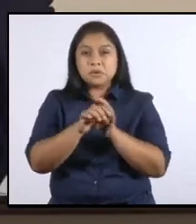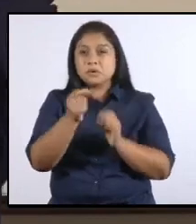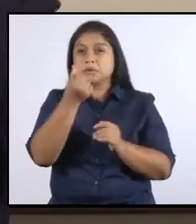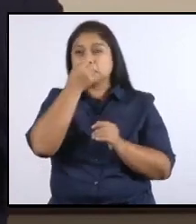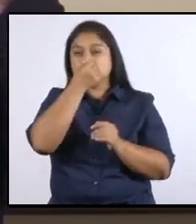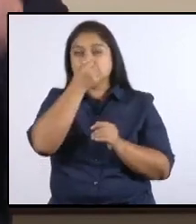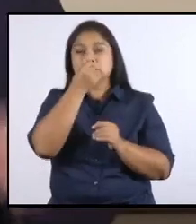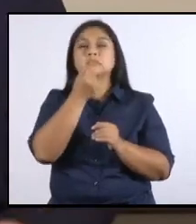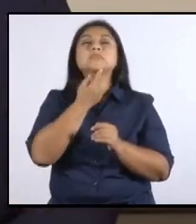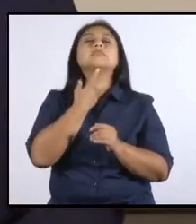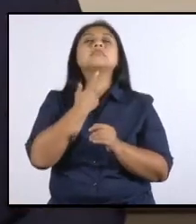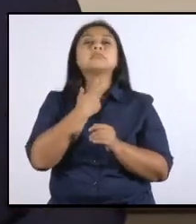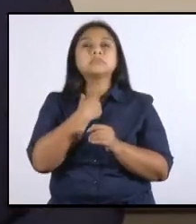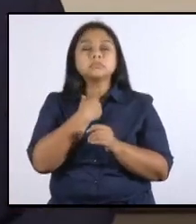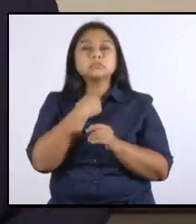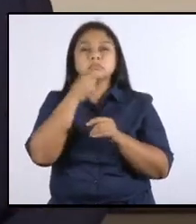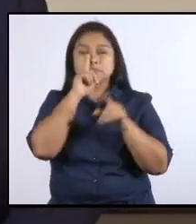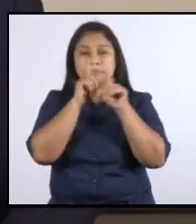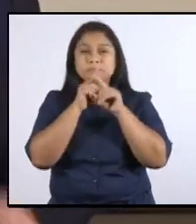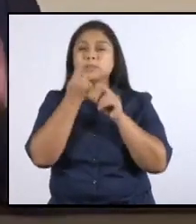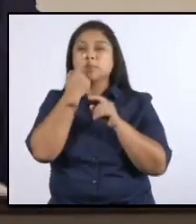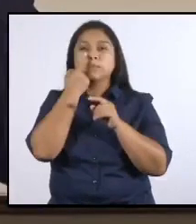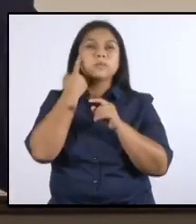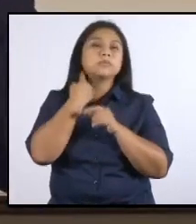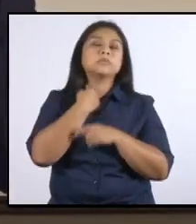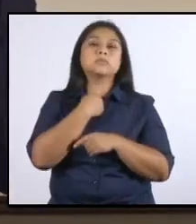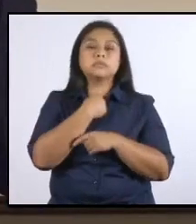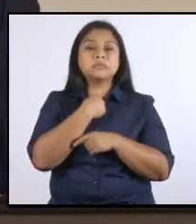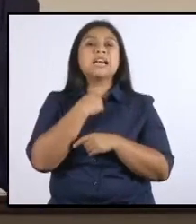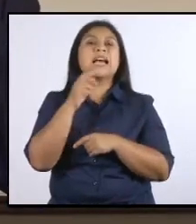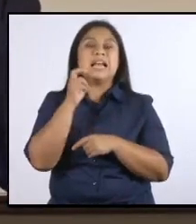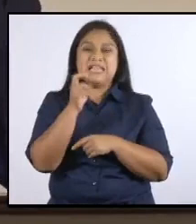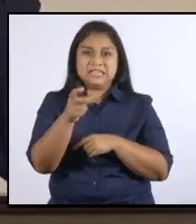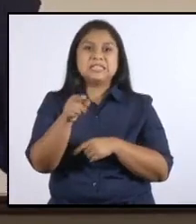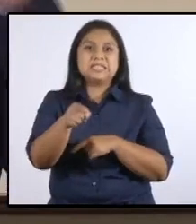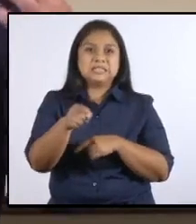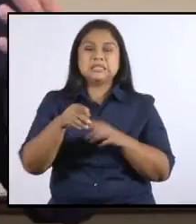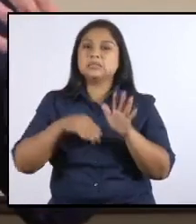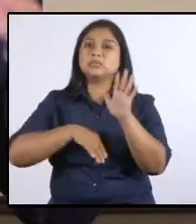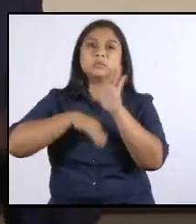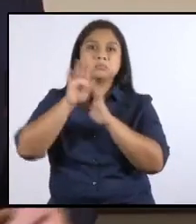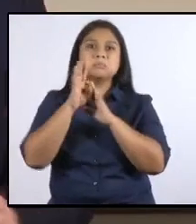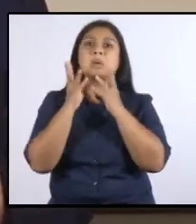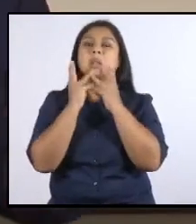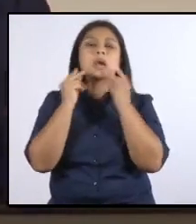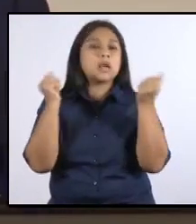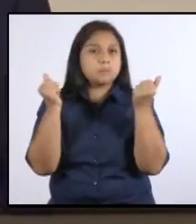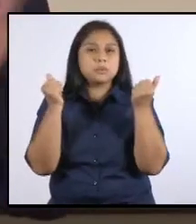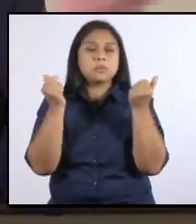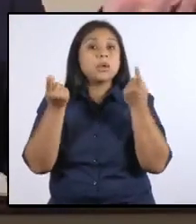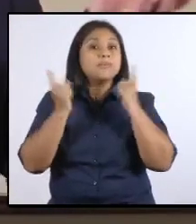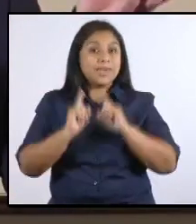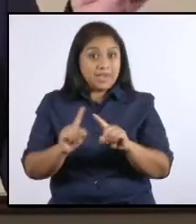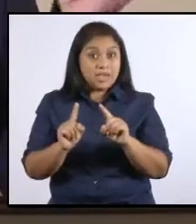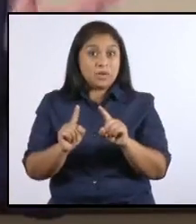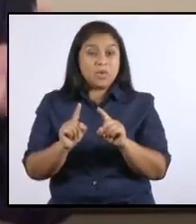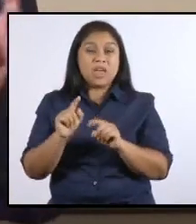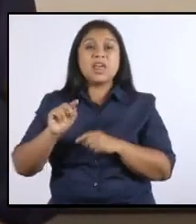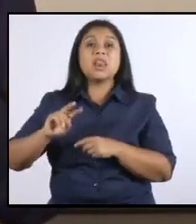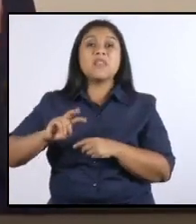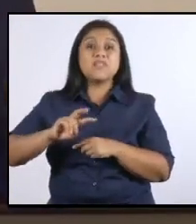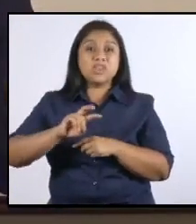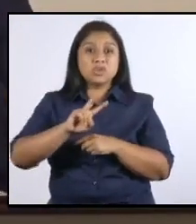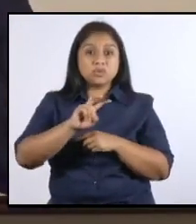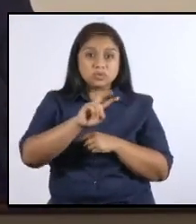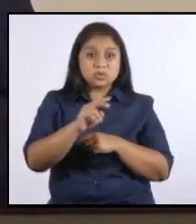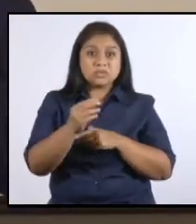garganta, en todas las partes del orofaringe, es de donde más rápido desaparece. Pero sin embargo, el virus tiende a